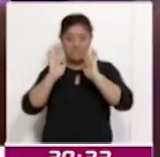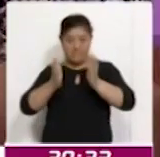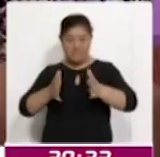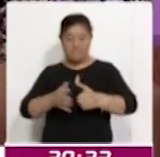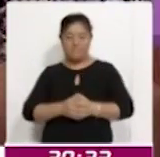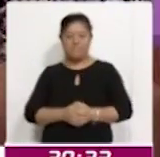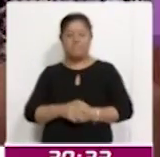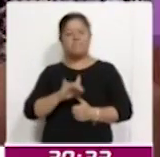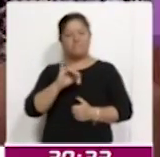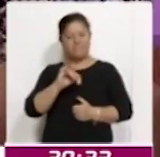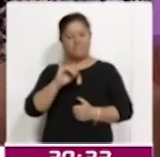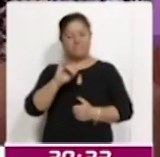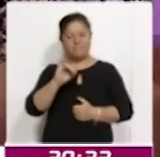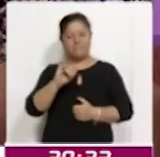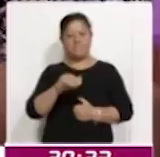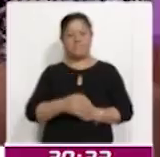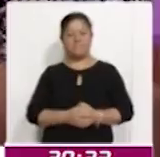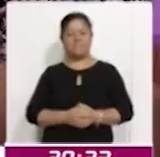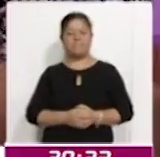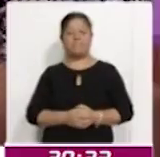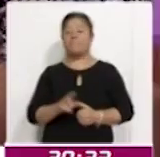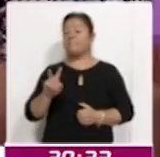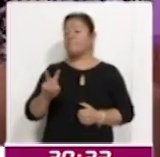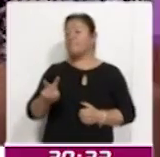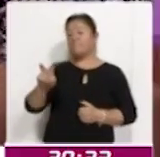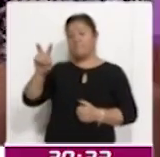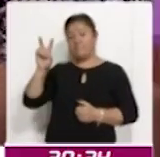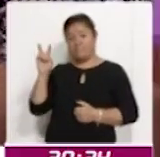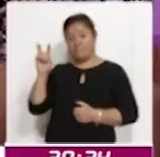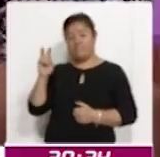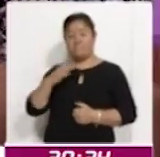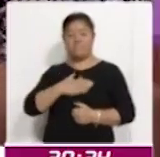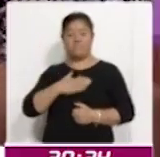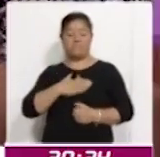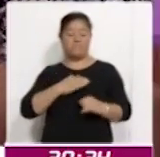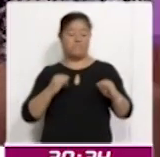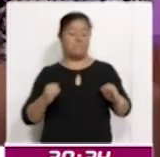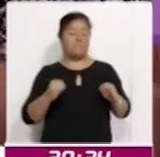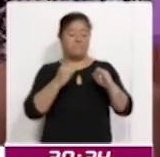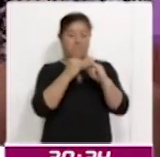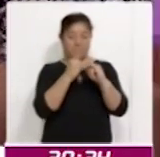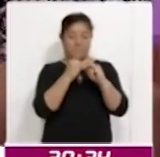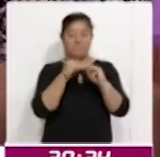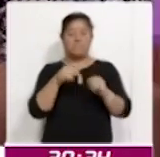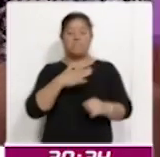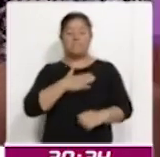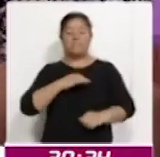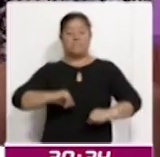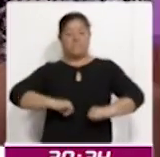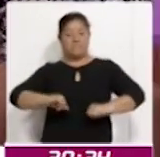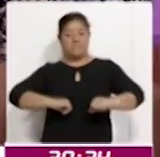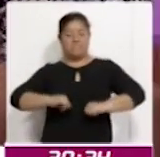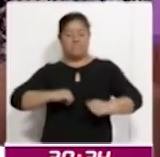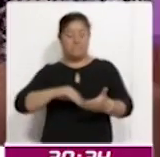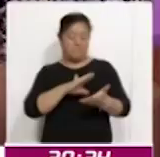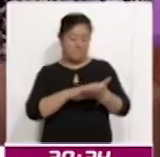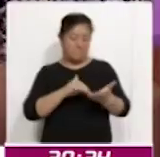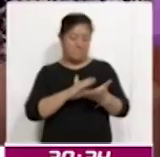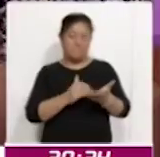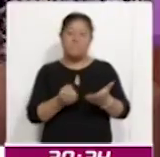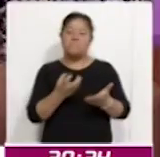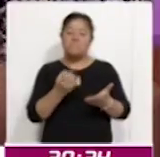Así es, el viernes pasado nosotros en el instituto llevamos a cabo actividades de conteo sellado,